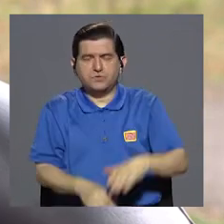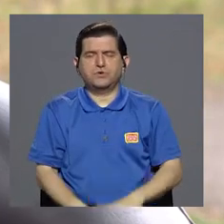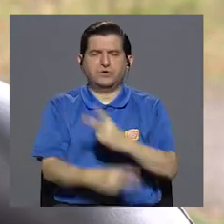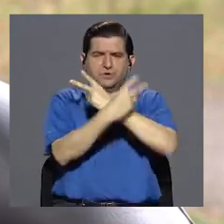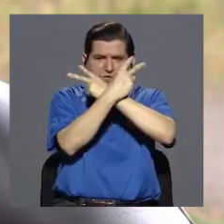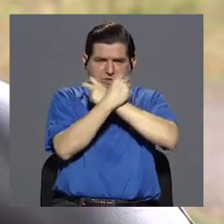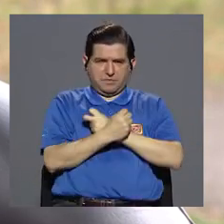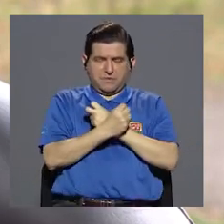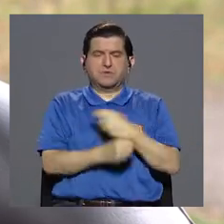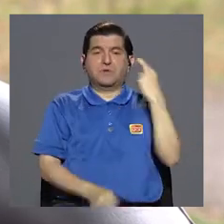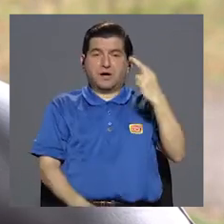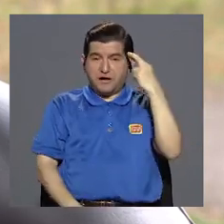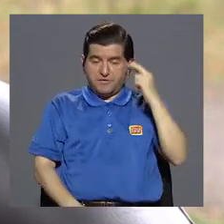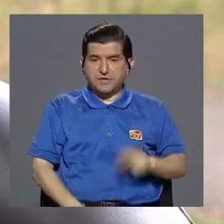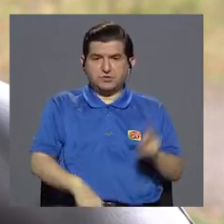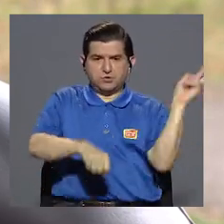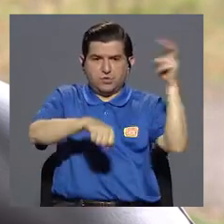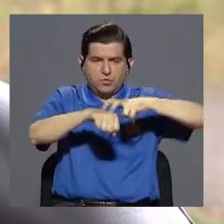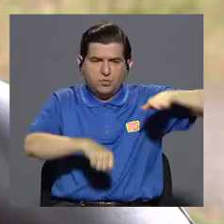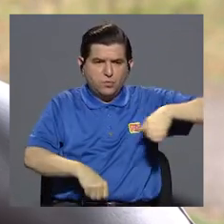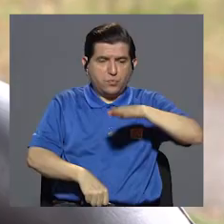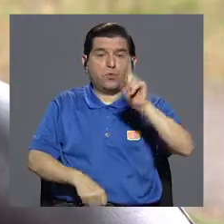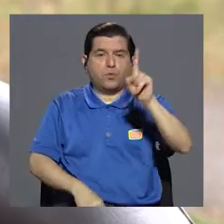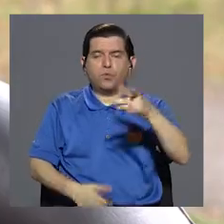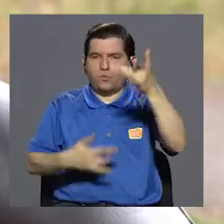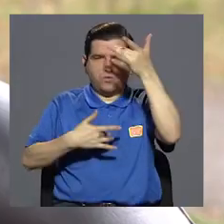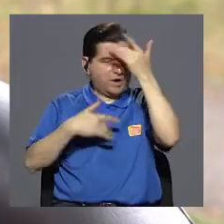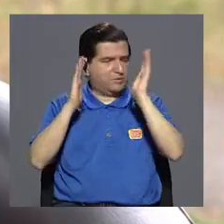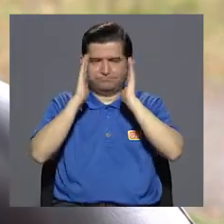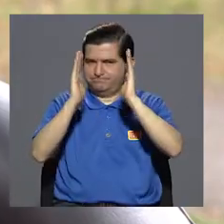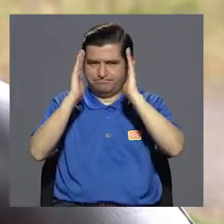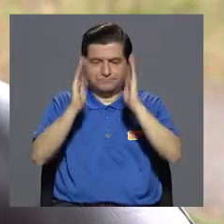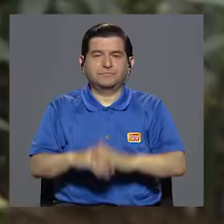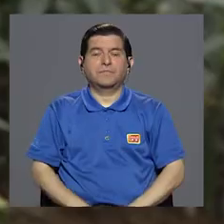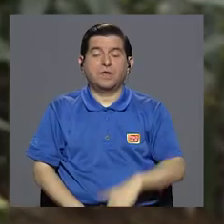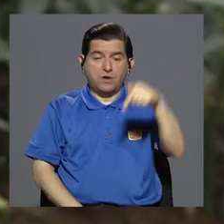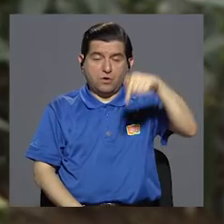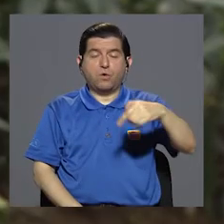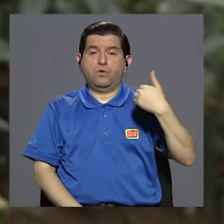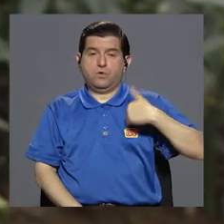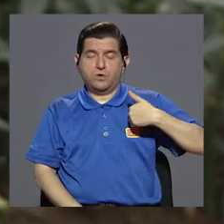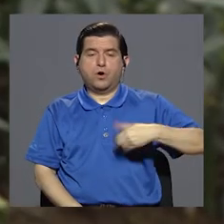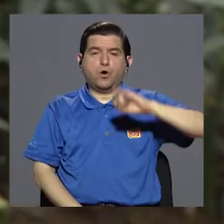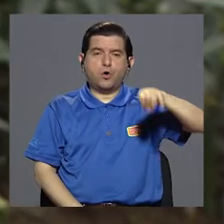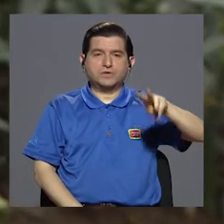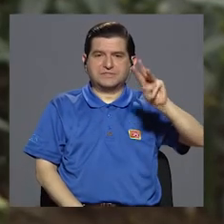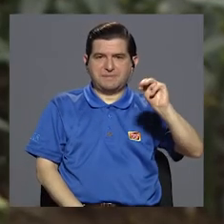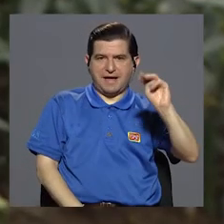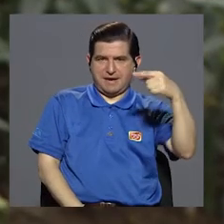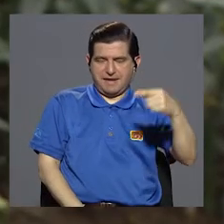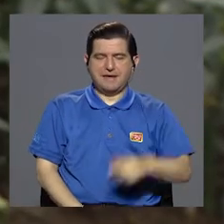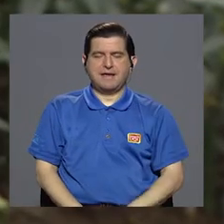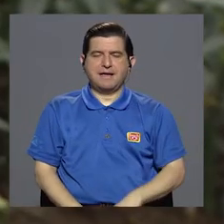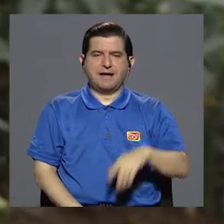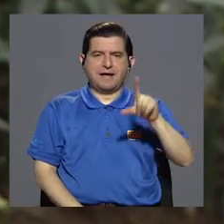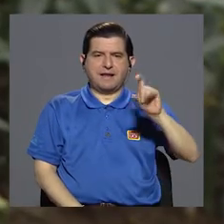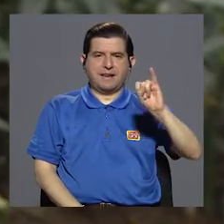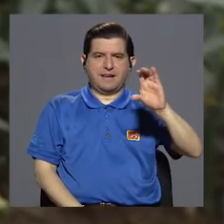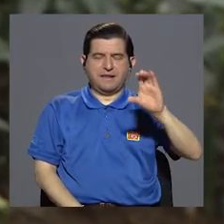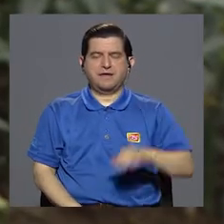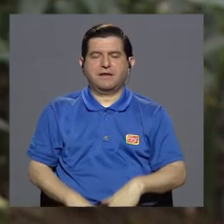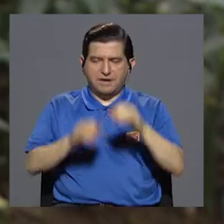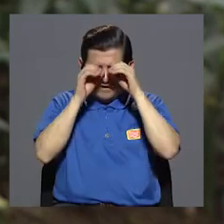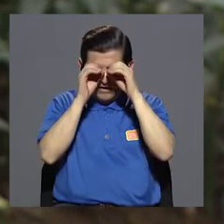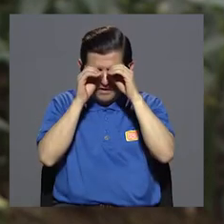envenenamientos por mordedura de serpiente como una enfermedad desatendida. Por eso está con nosotros el señor José María Gutiérrez. Él es licenciado